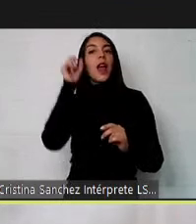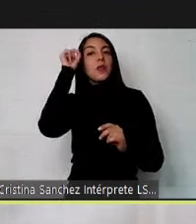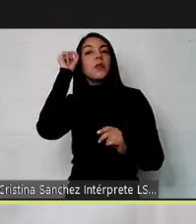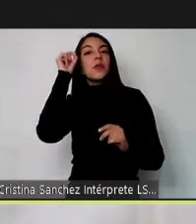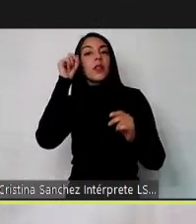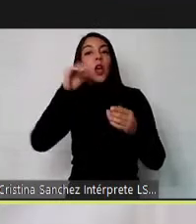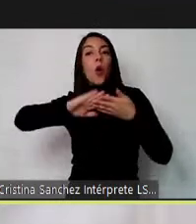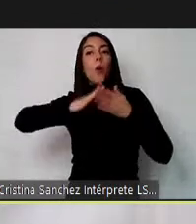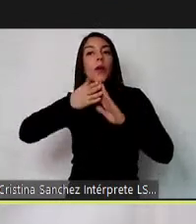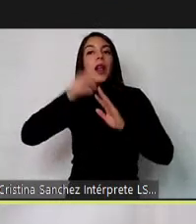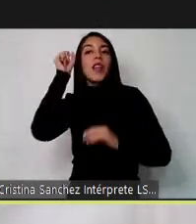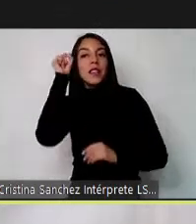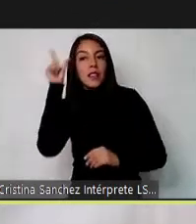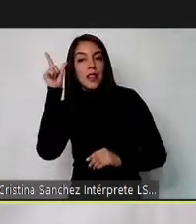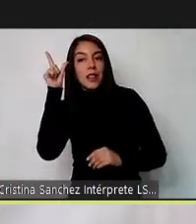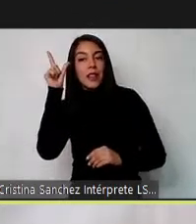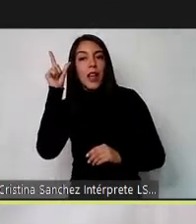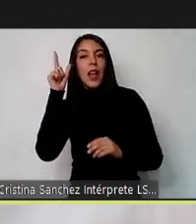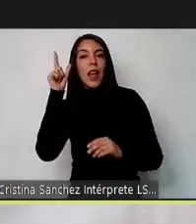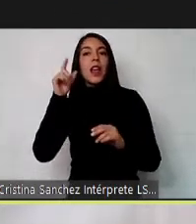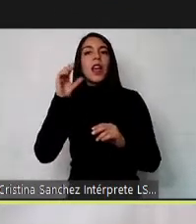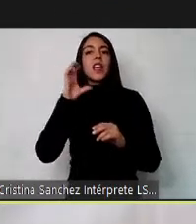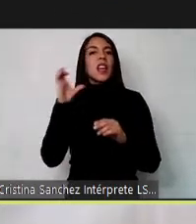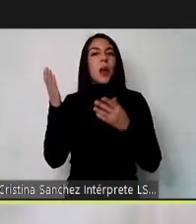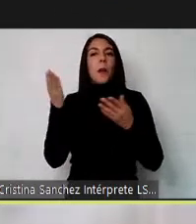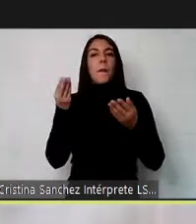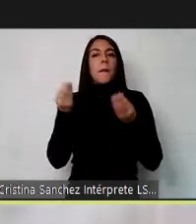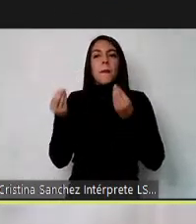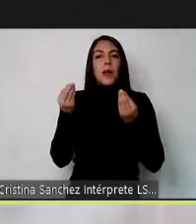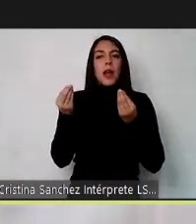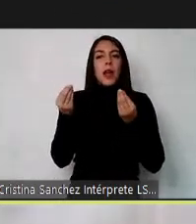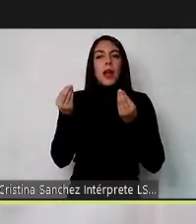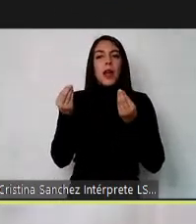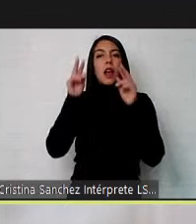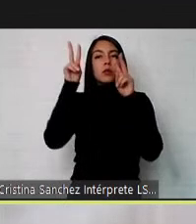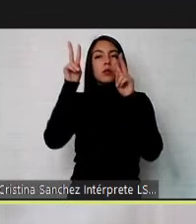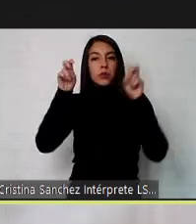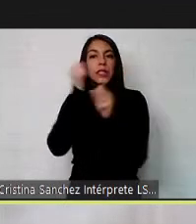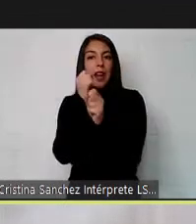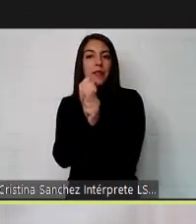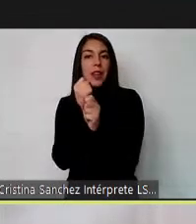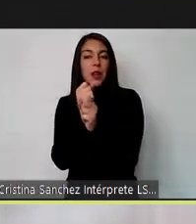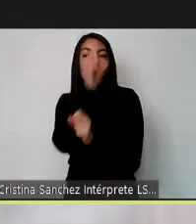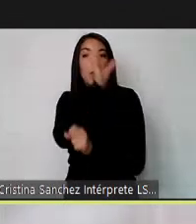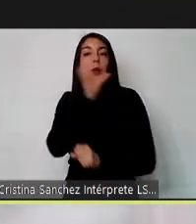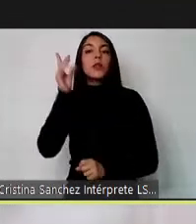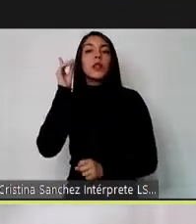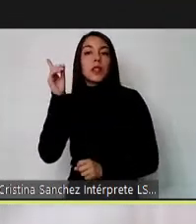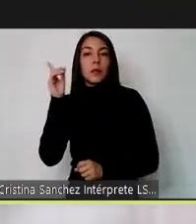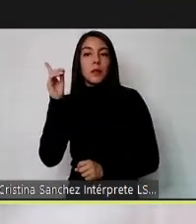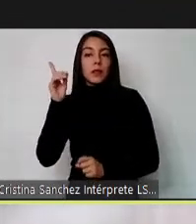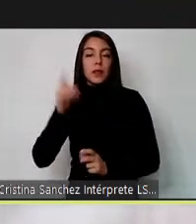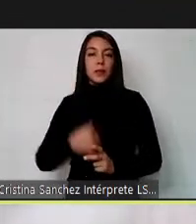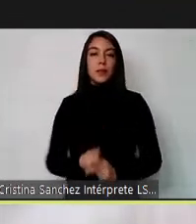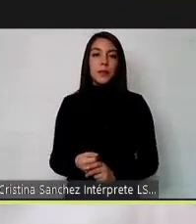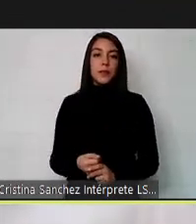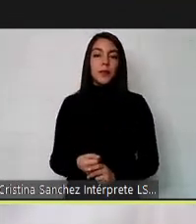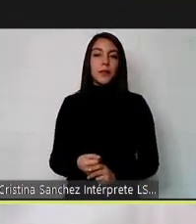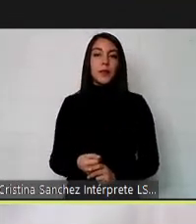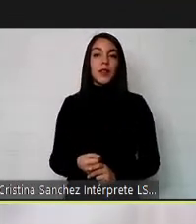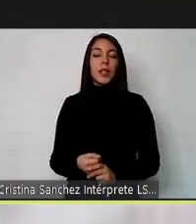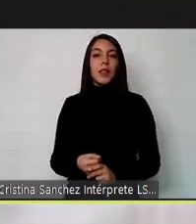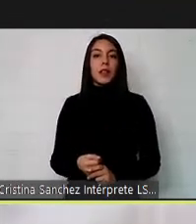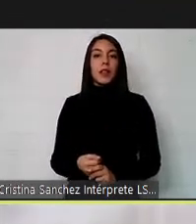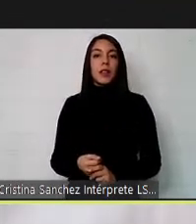comunidad qué es lo que ocurría sobre todo en el ámbito del trabajo con las personas en situación de discapacidad que teníamos